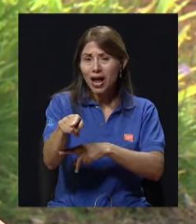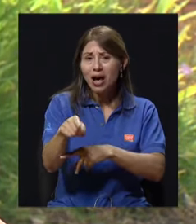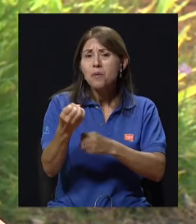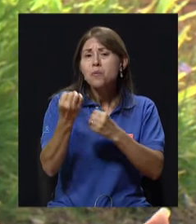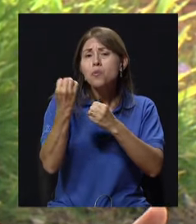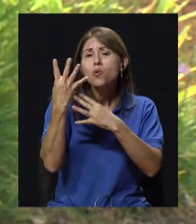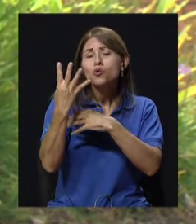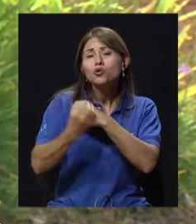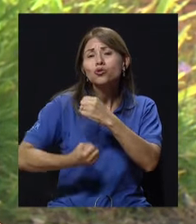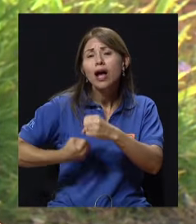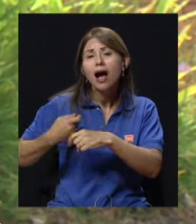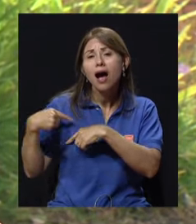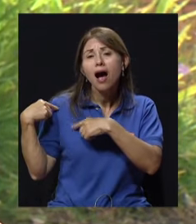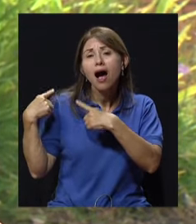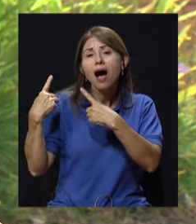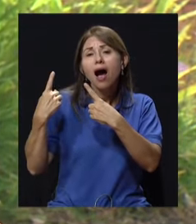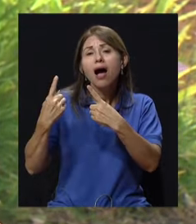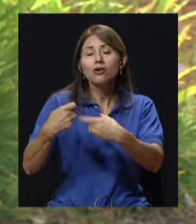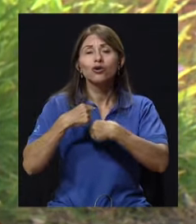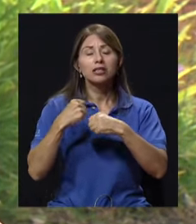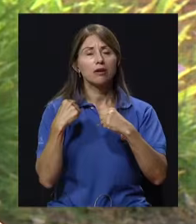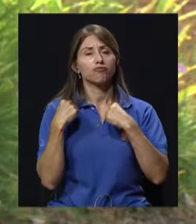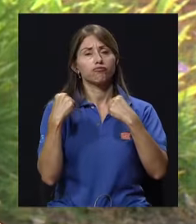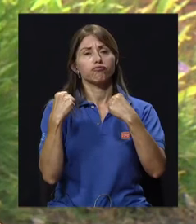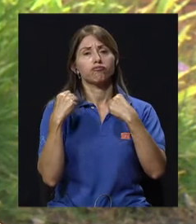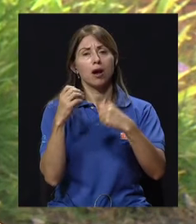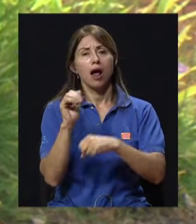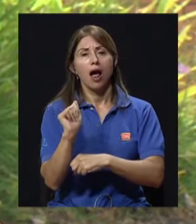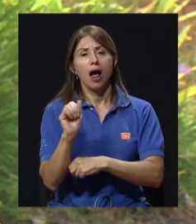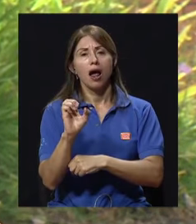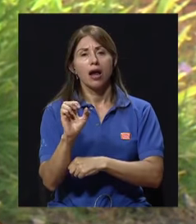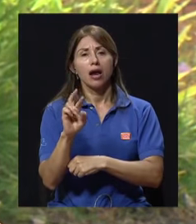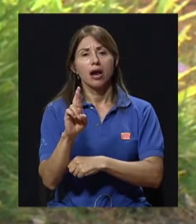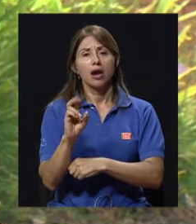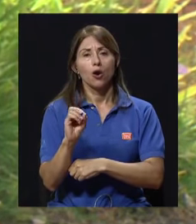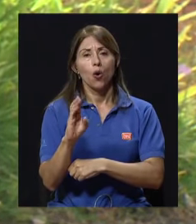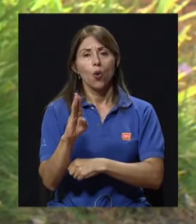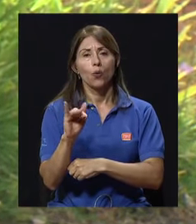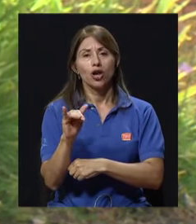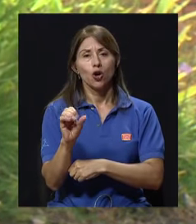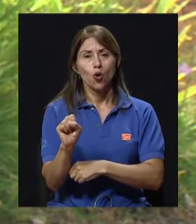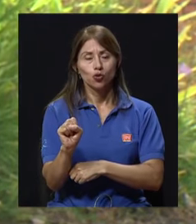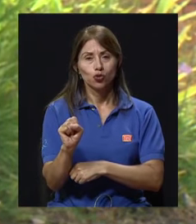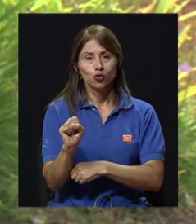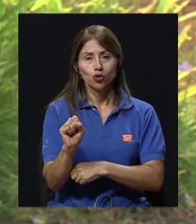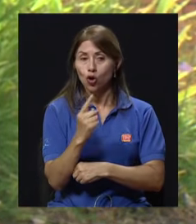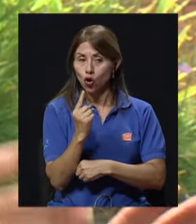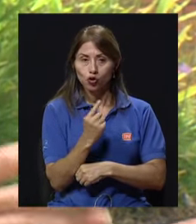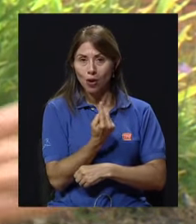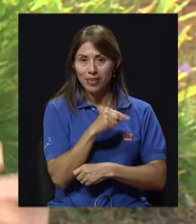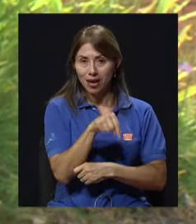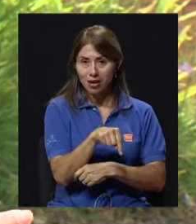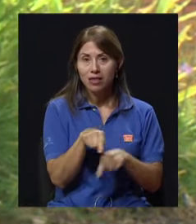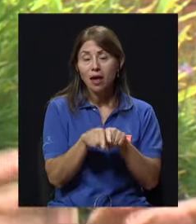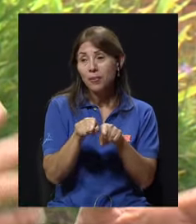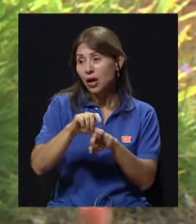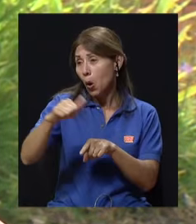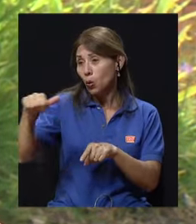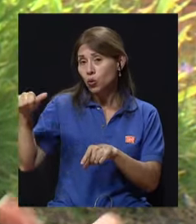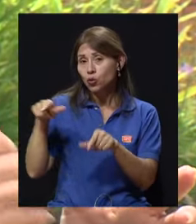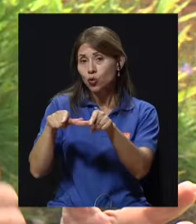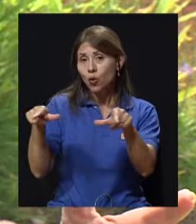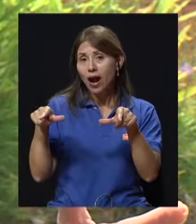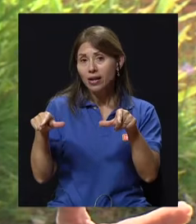aeróbicos. Inclusive no solo venía aquí, sino que iba a gimnasios a hacer aeróbicos y todo. Y cuando el médico la